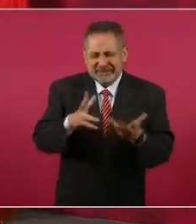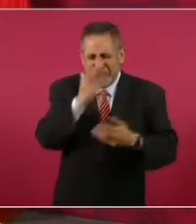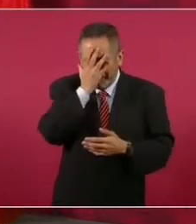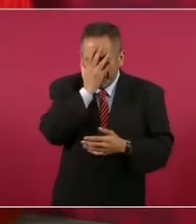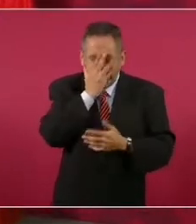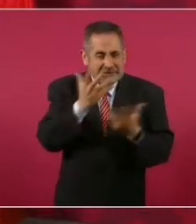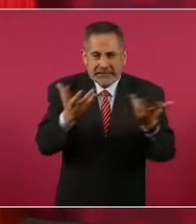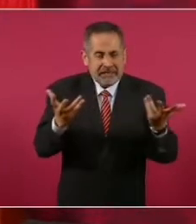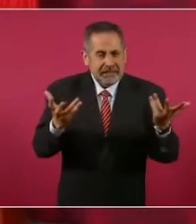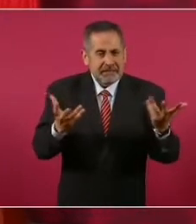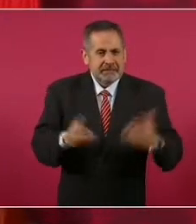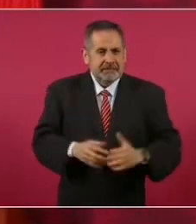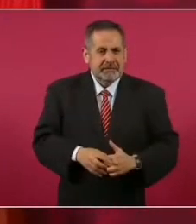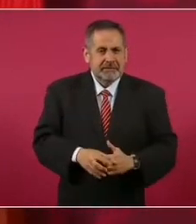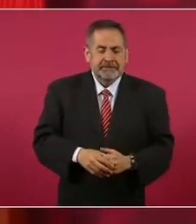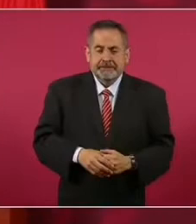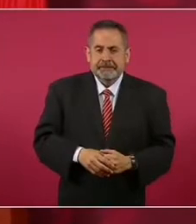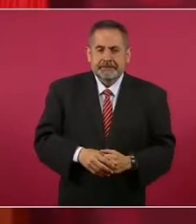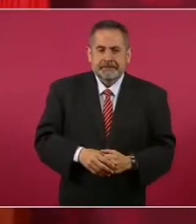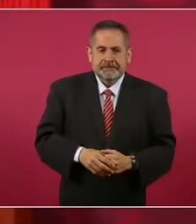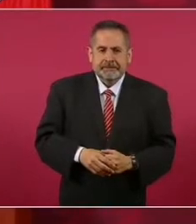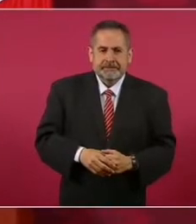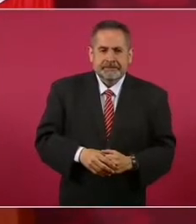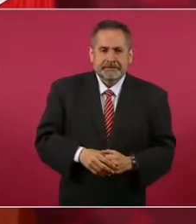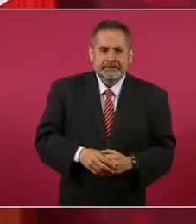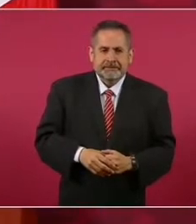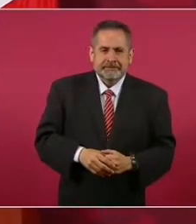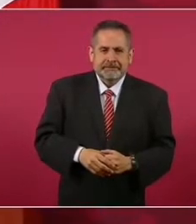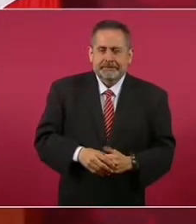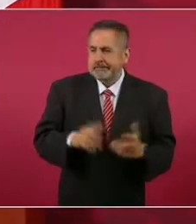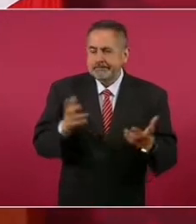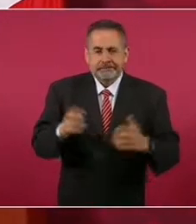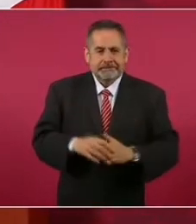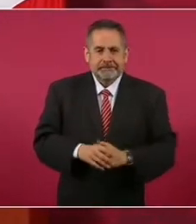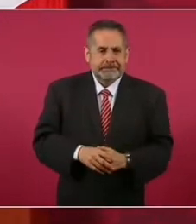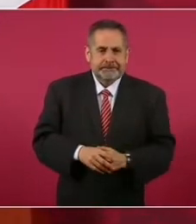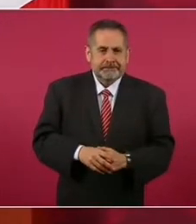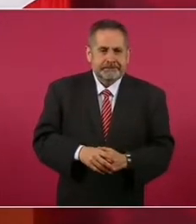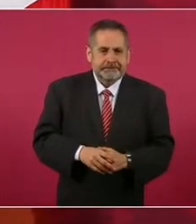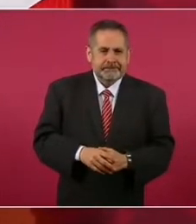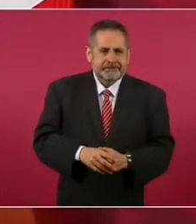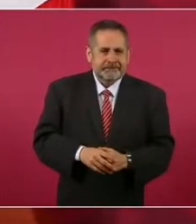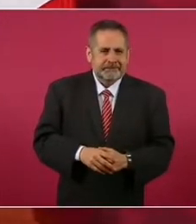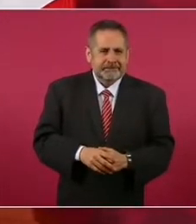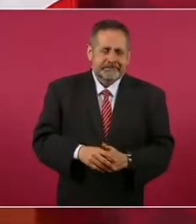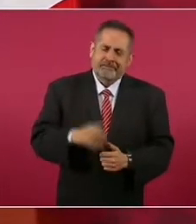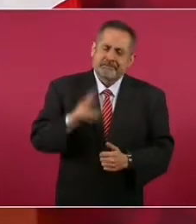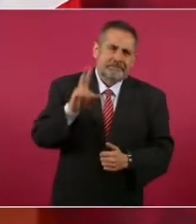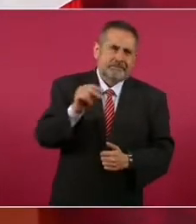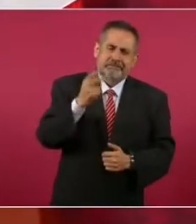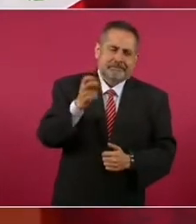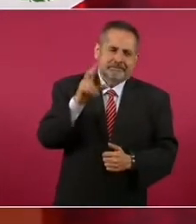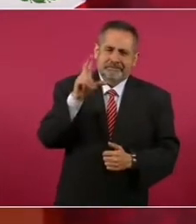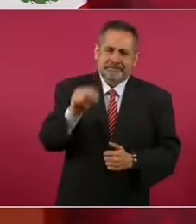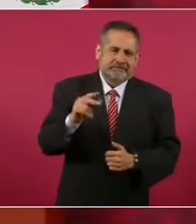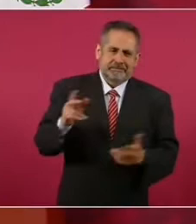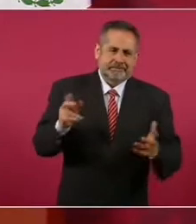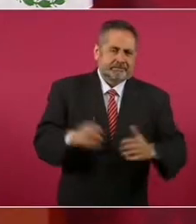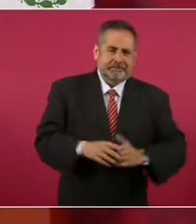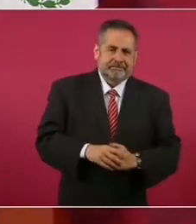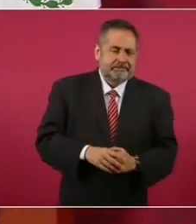Es una vergüenza, pero no es